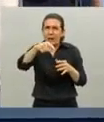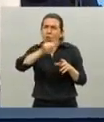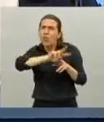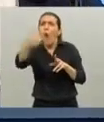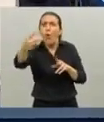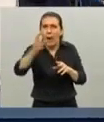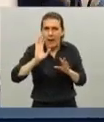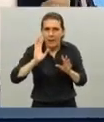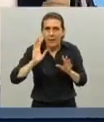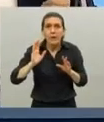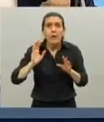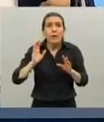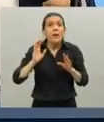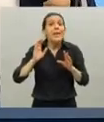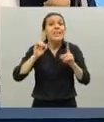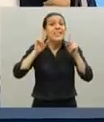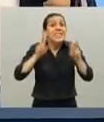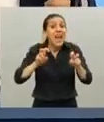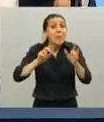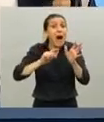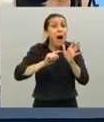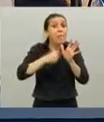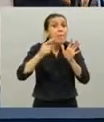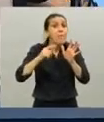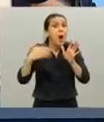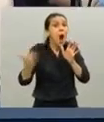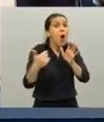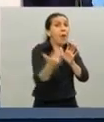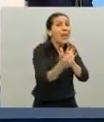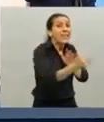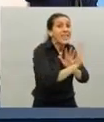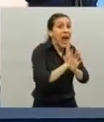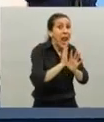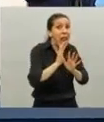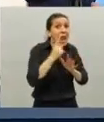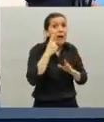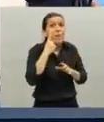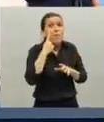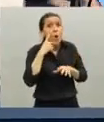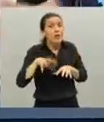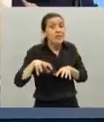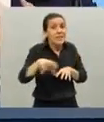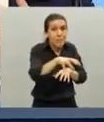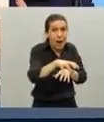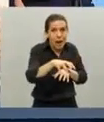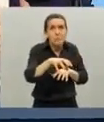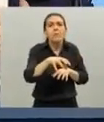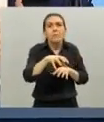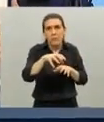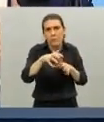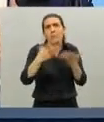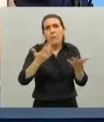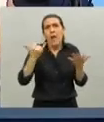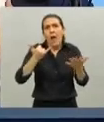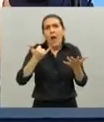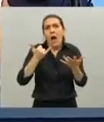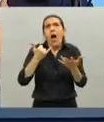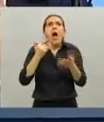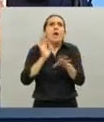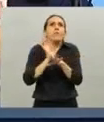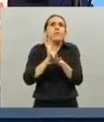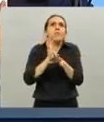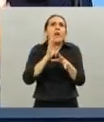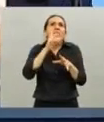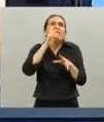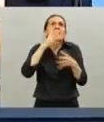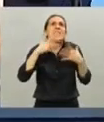duplicación de las provinciales que son provinciales y municipales coexisten en la provincia varios sistemas de salud por